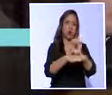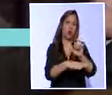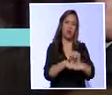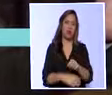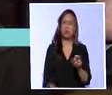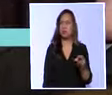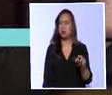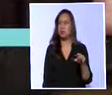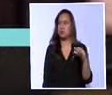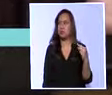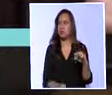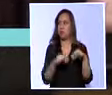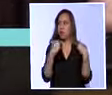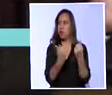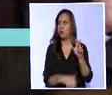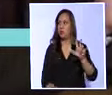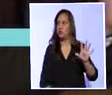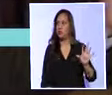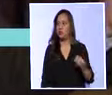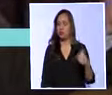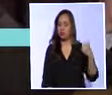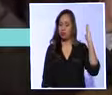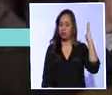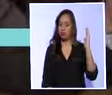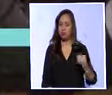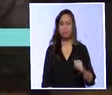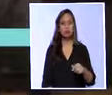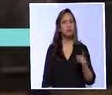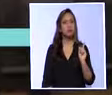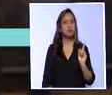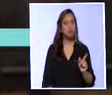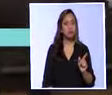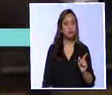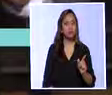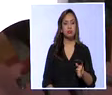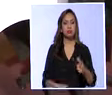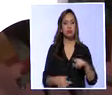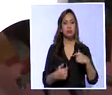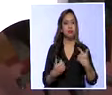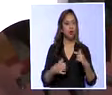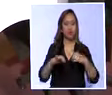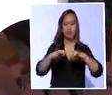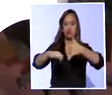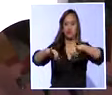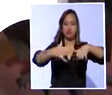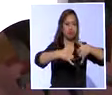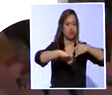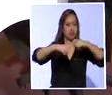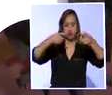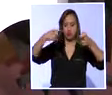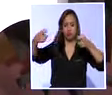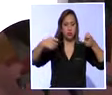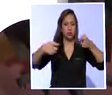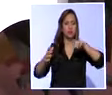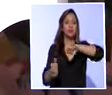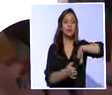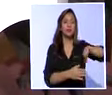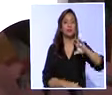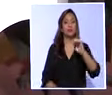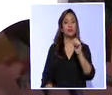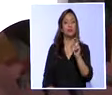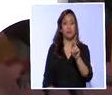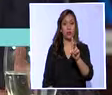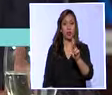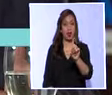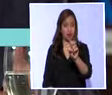ahora sea un solo partido el que se lleva todo. Frente a este argumento, el legislador Cárdenas